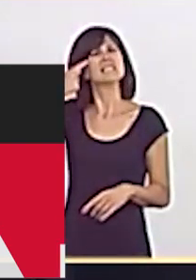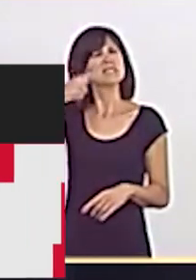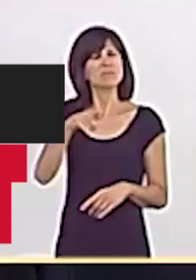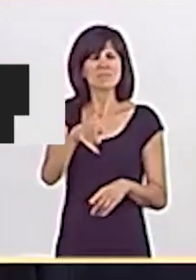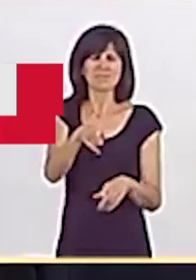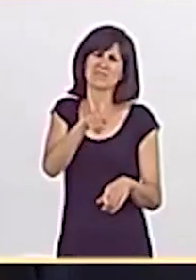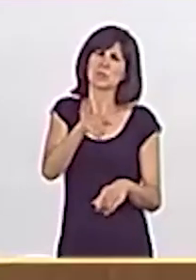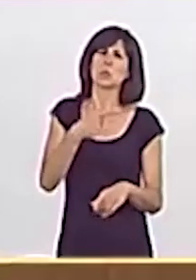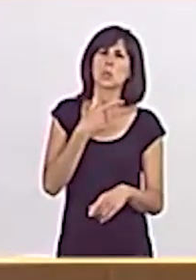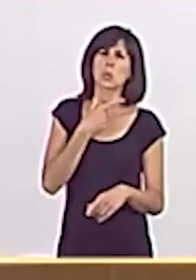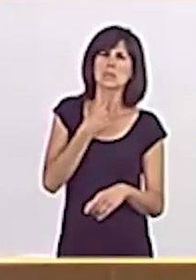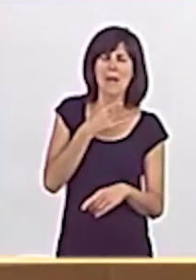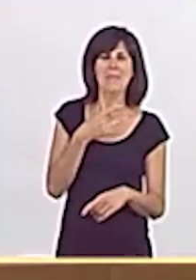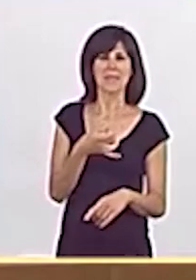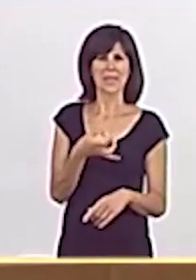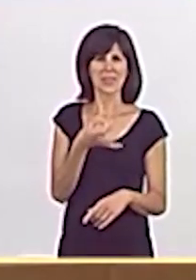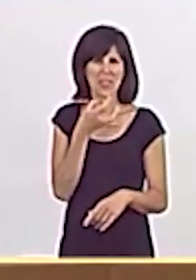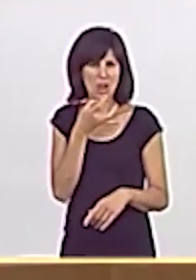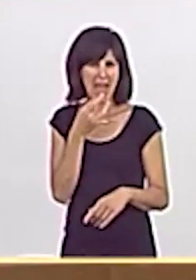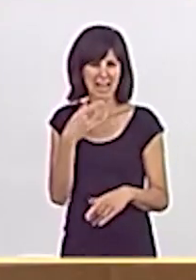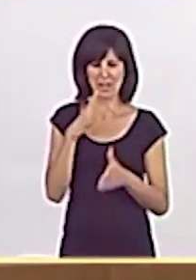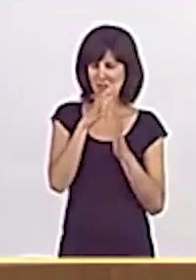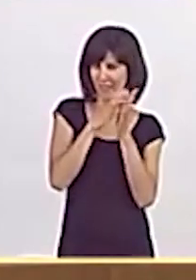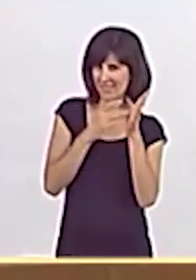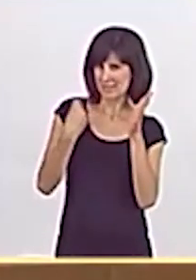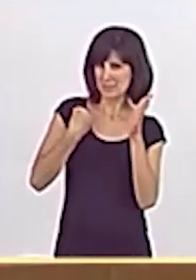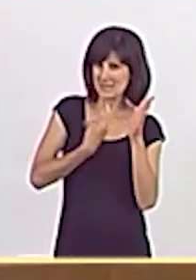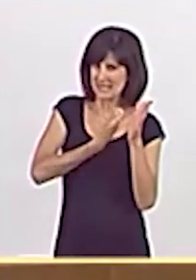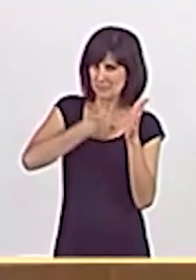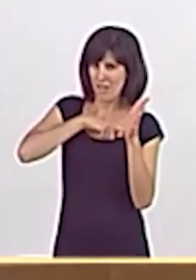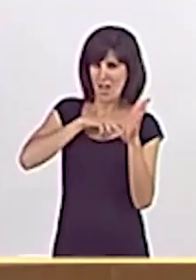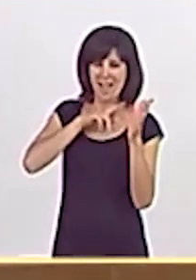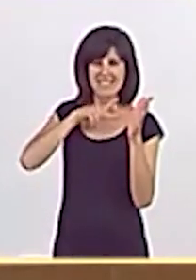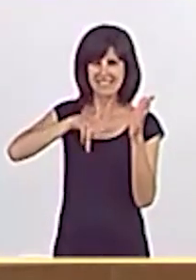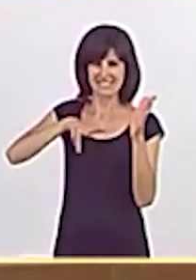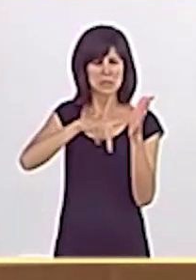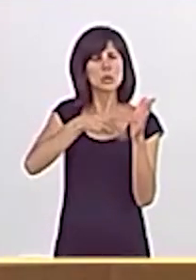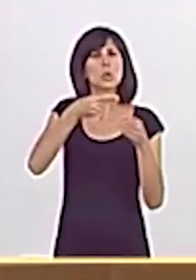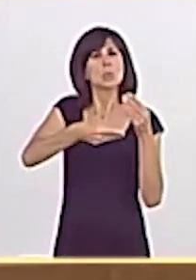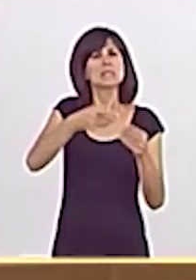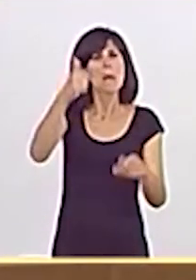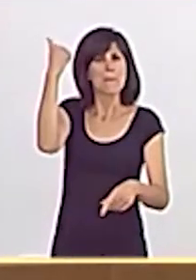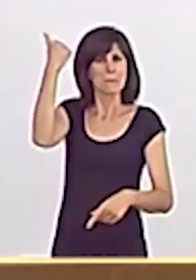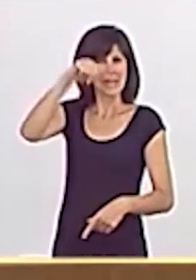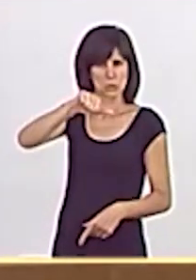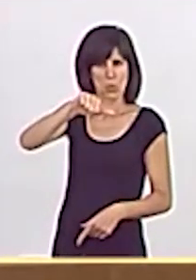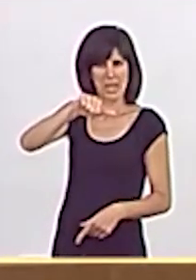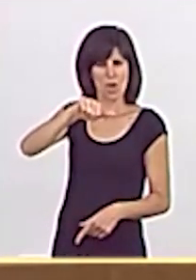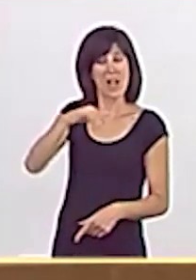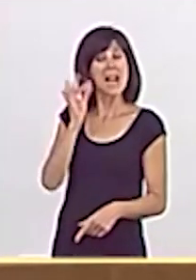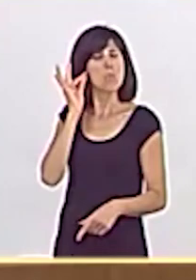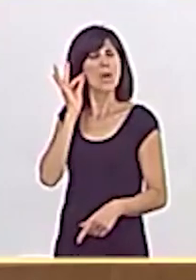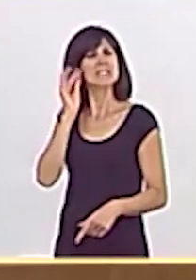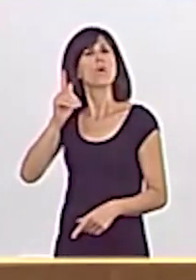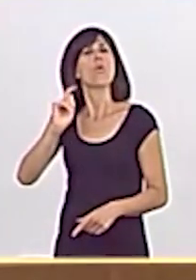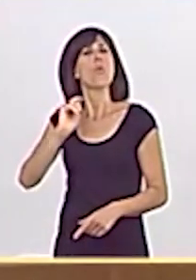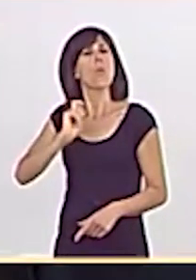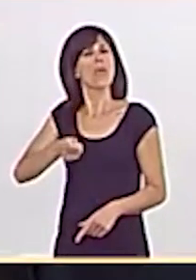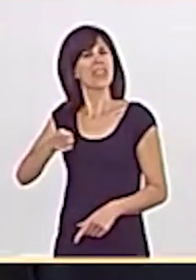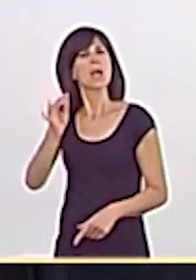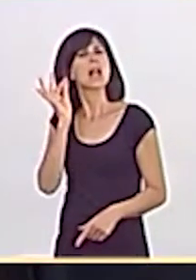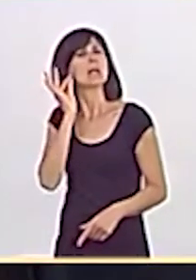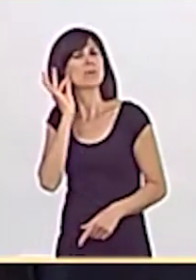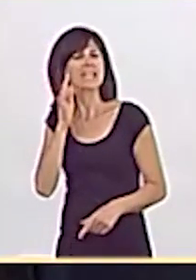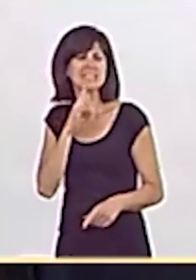a usted le gusta el diccionario de la Real Academia Española y ya que usted utiliza el masculino para referirse a las mujeres juezas, le